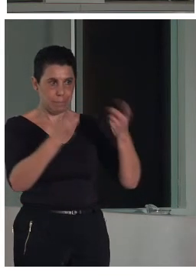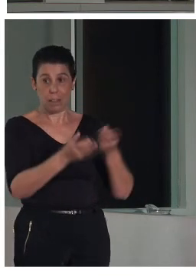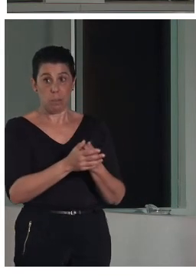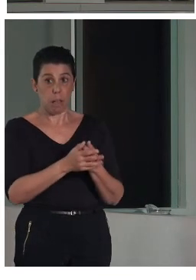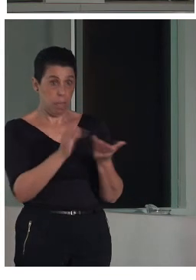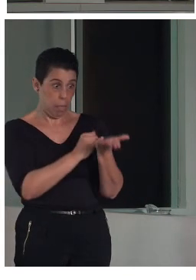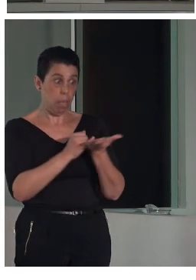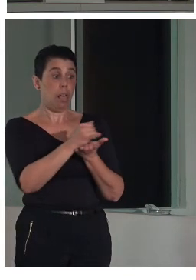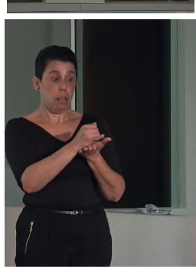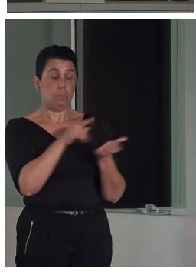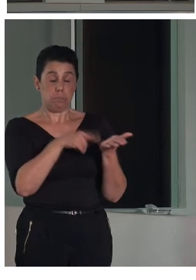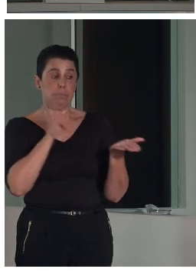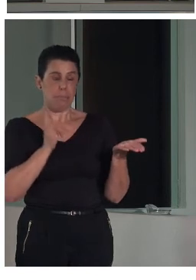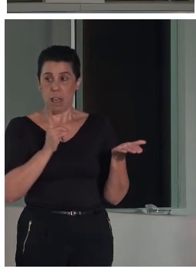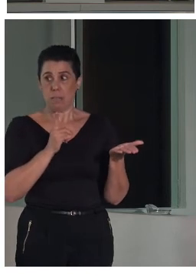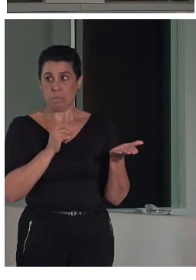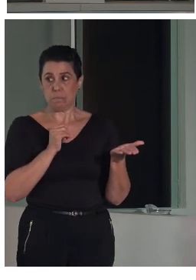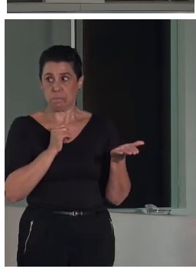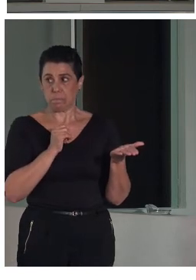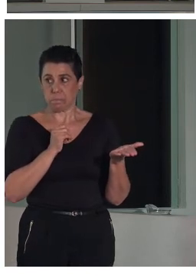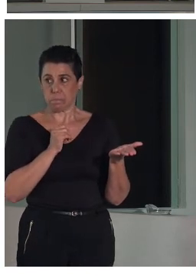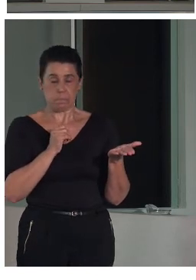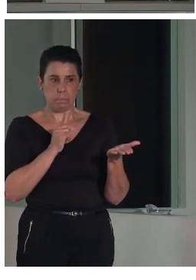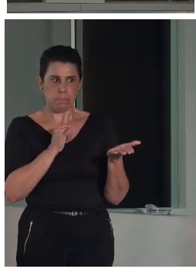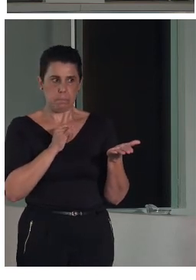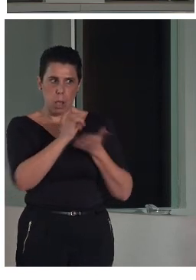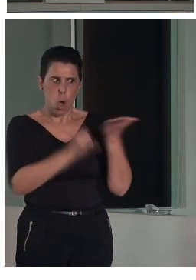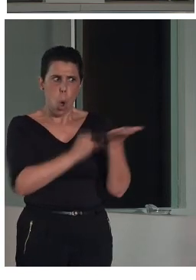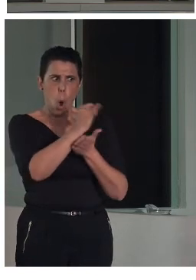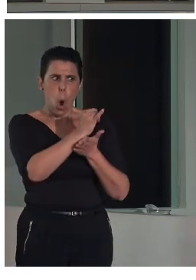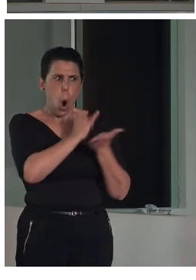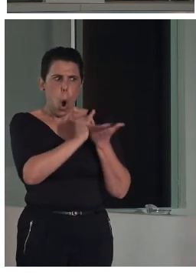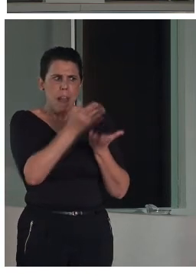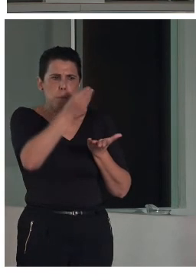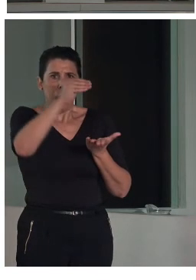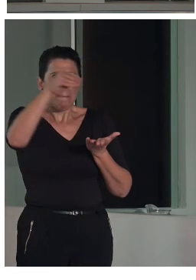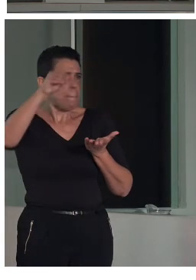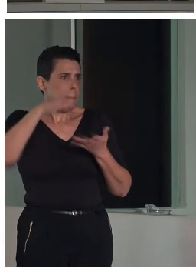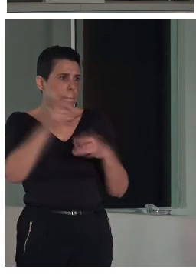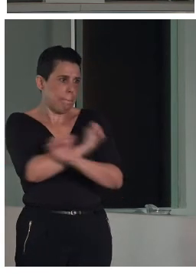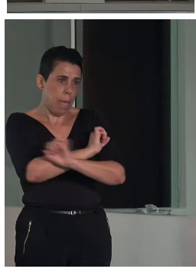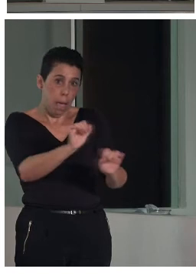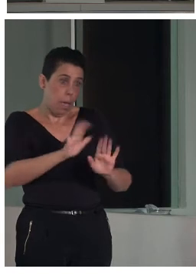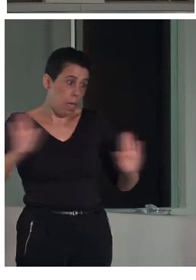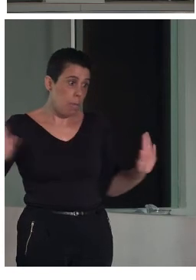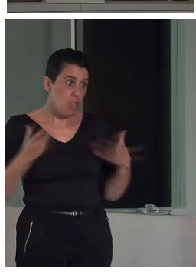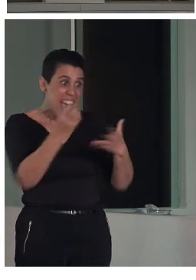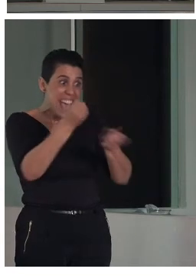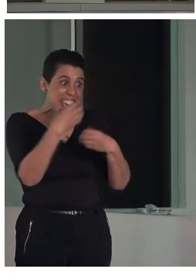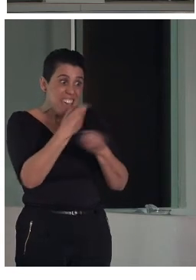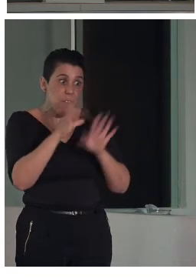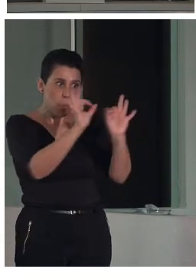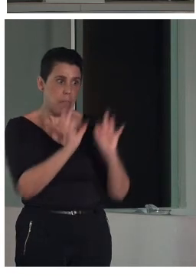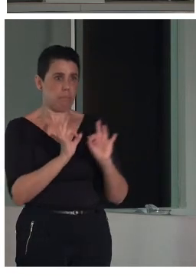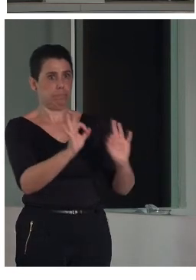punto en el que hemos visto que hay un punto techo en el cual llega hasta donde llega si el entorno no